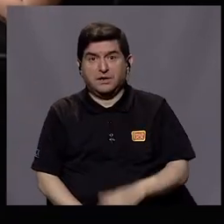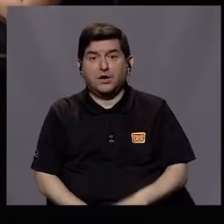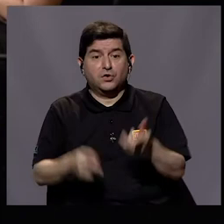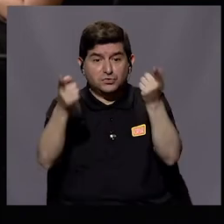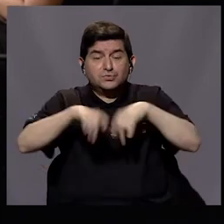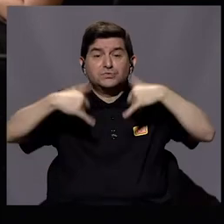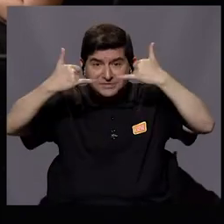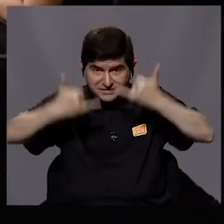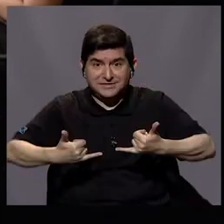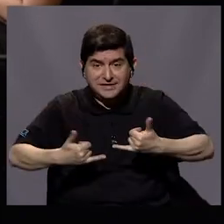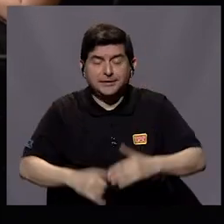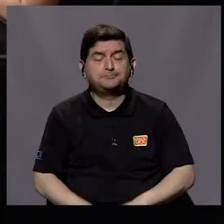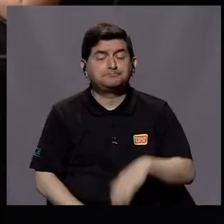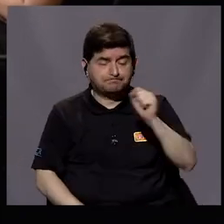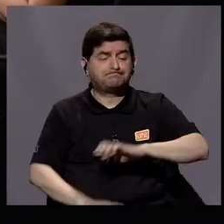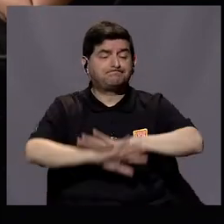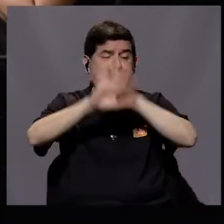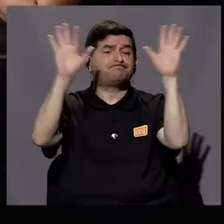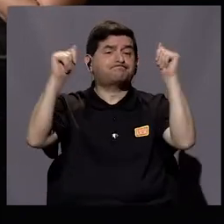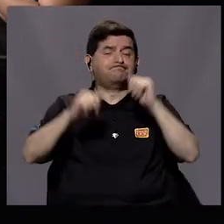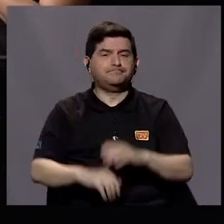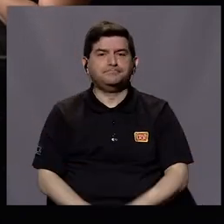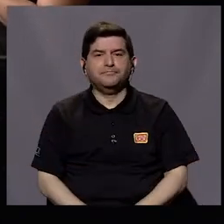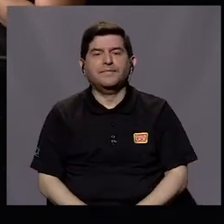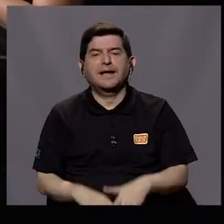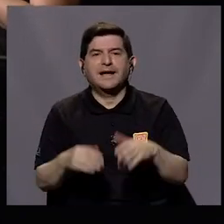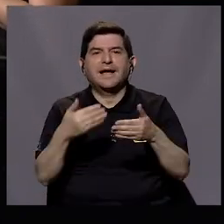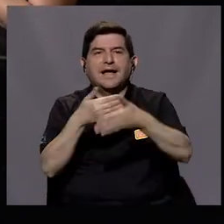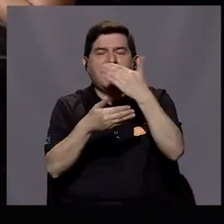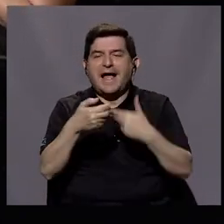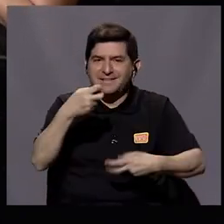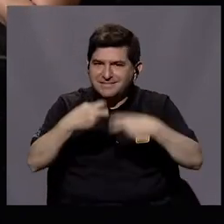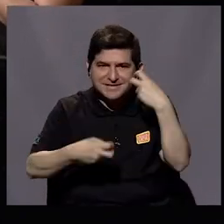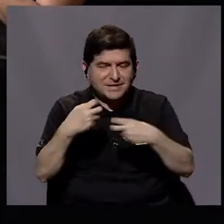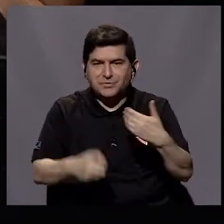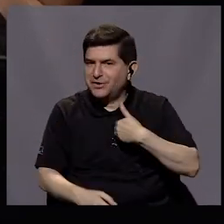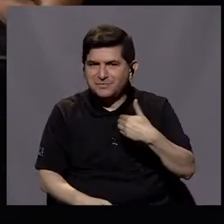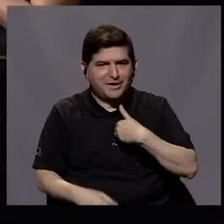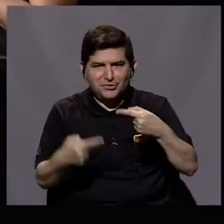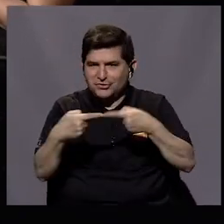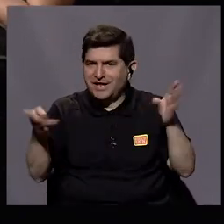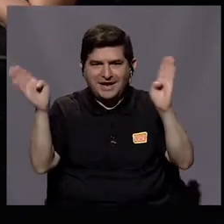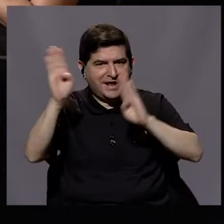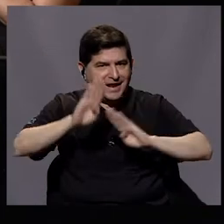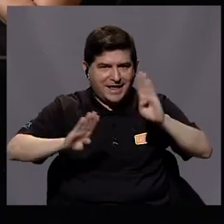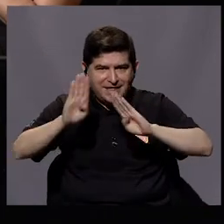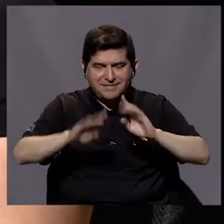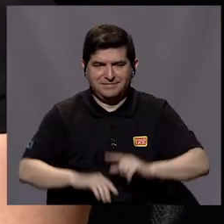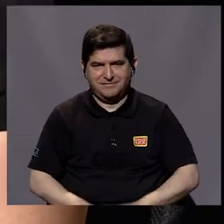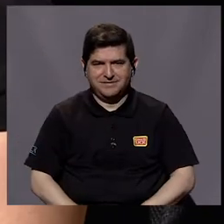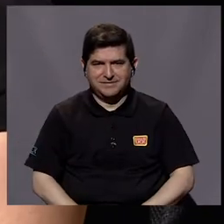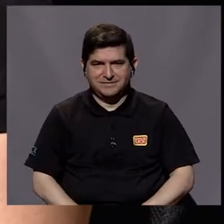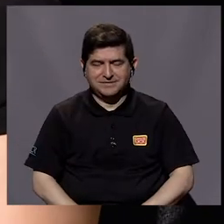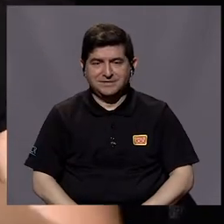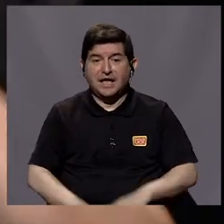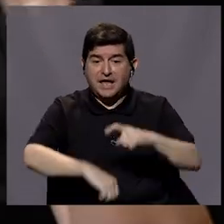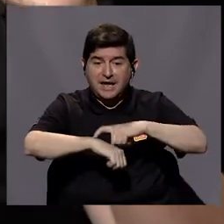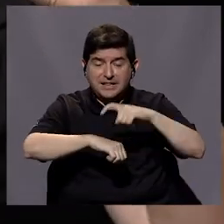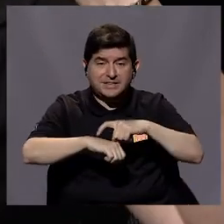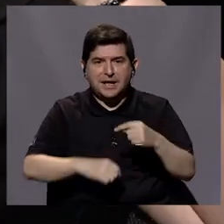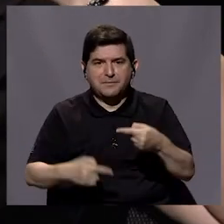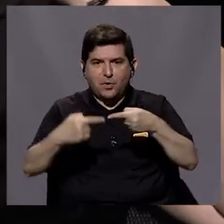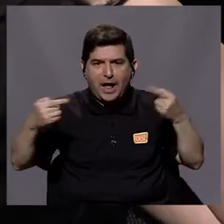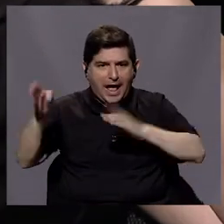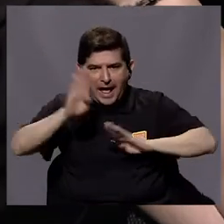algo que se está dando ya, doña Carolina. Ah, sí, claro. Sí, ahora vamos a ver. Antes el problema era que no teníamos antibióticos. Entonces vino la